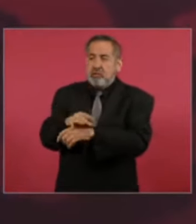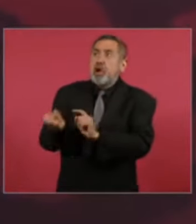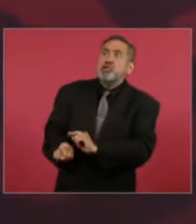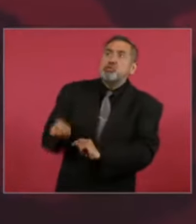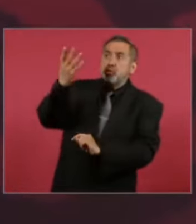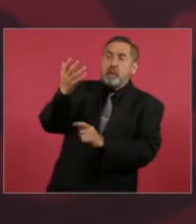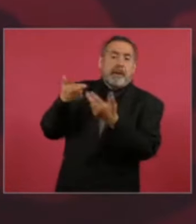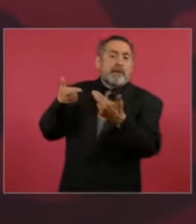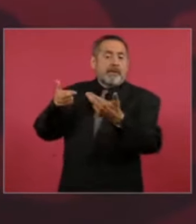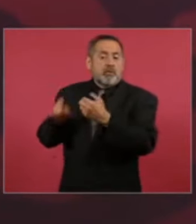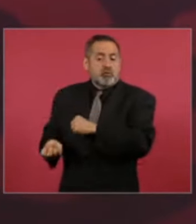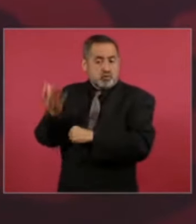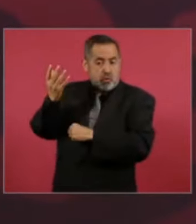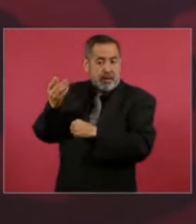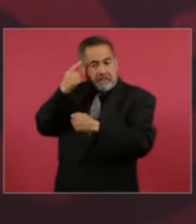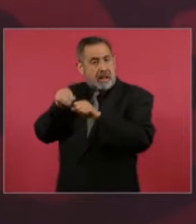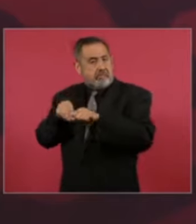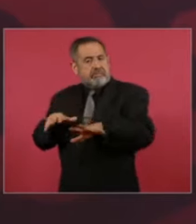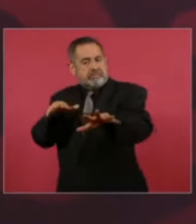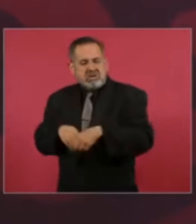energía a la red de distribución